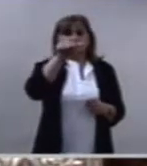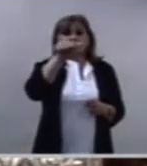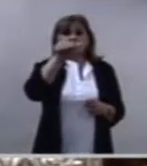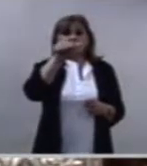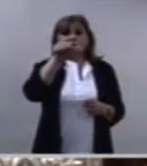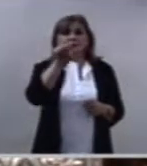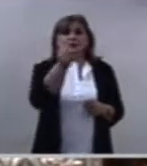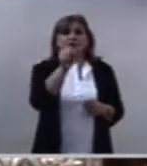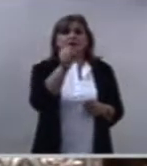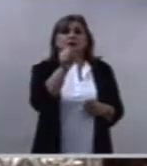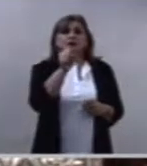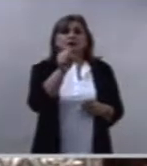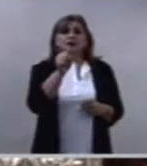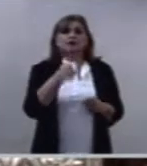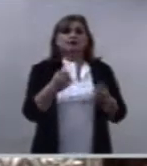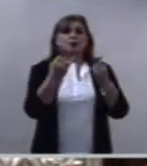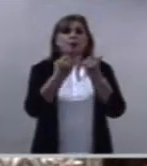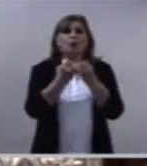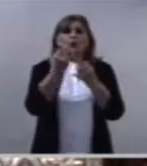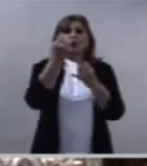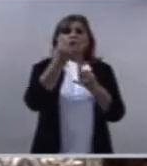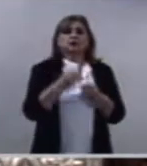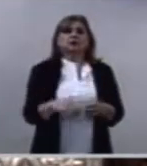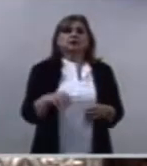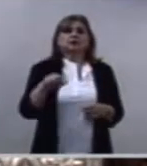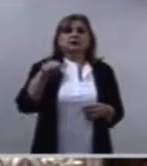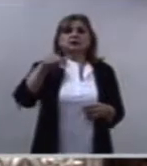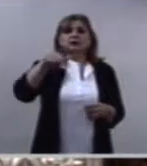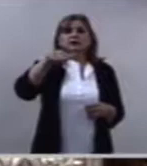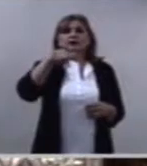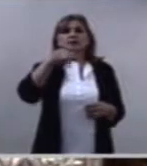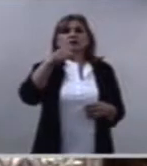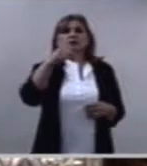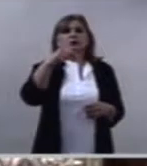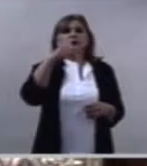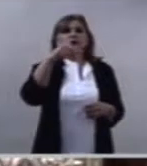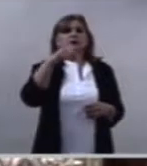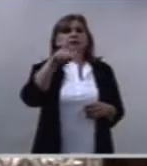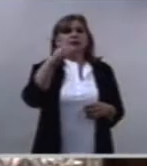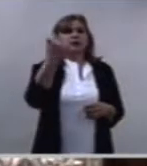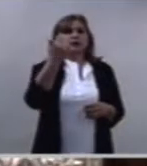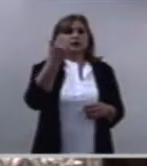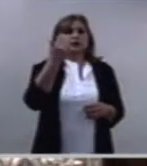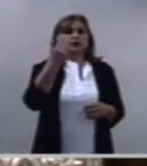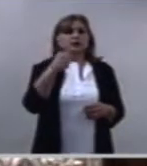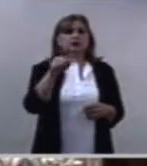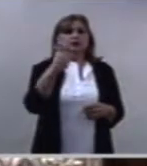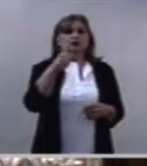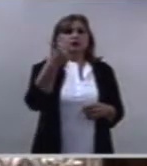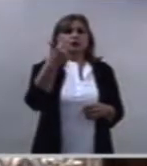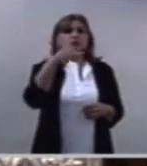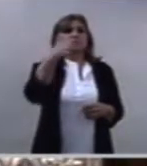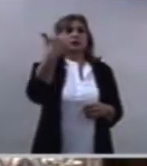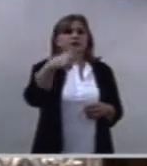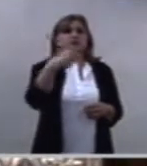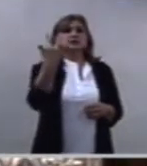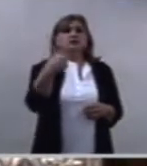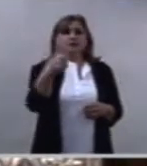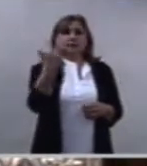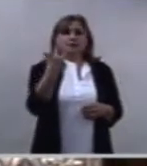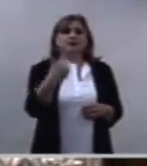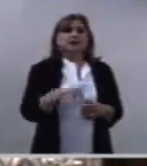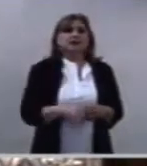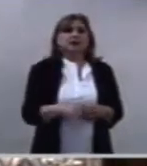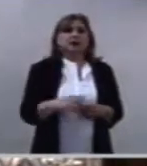también ordenaré 13 diáconos permanentes, es decir, aquellos